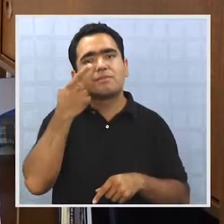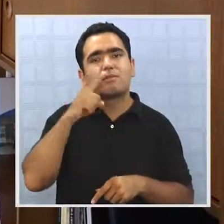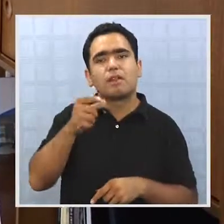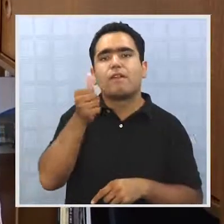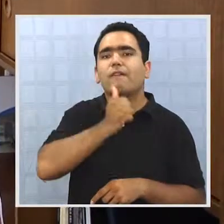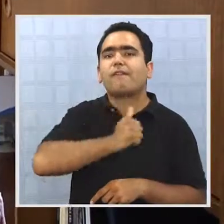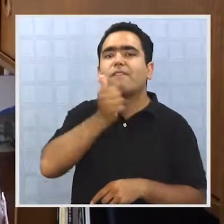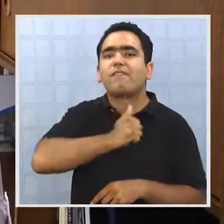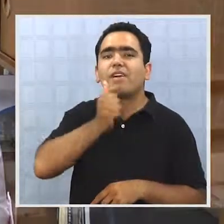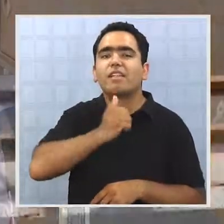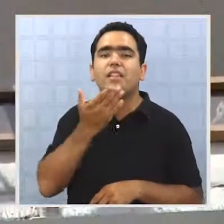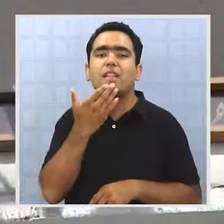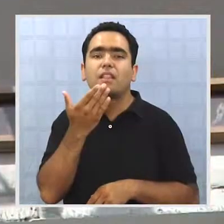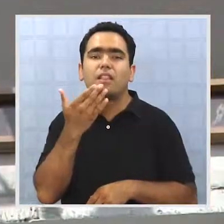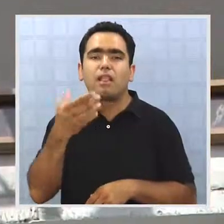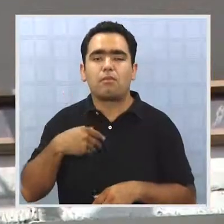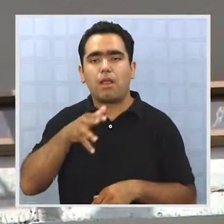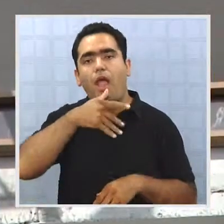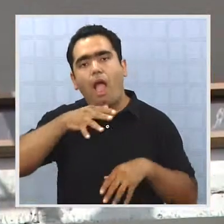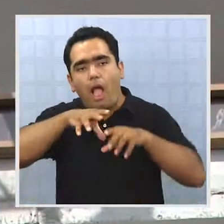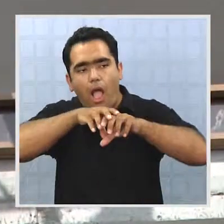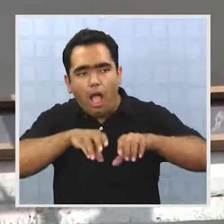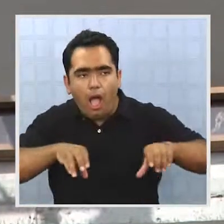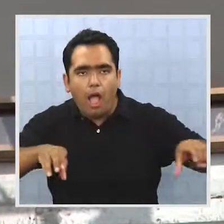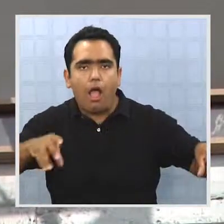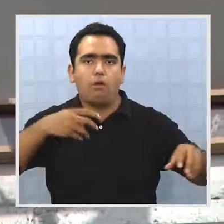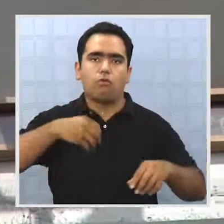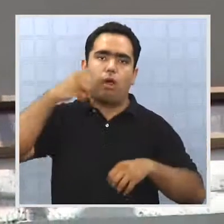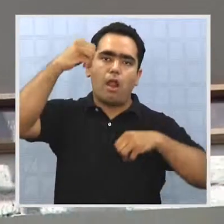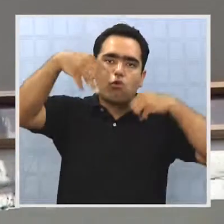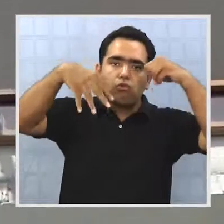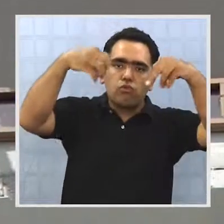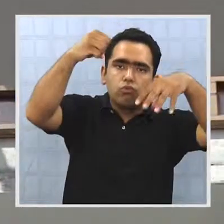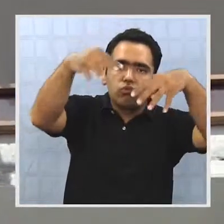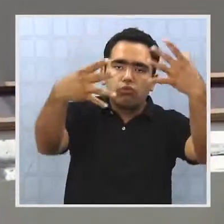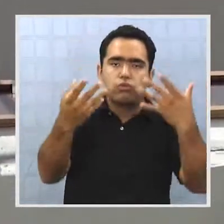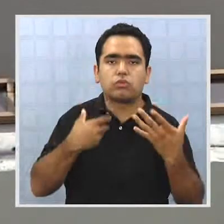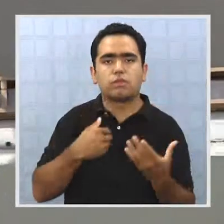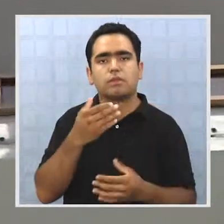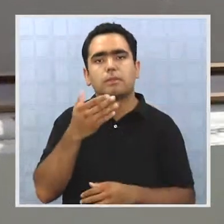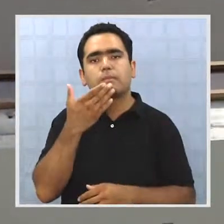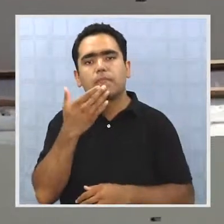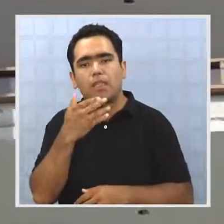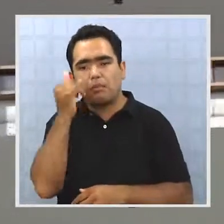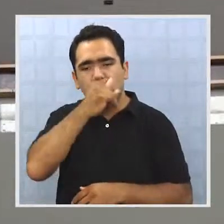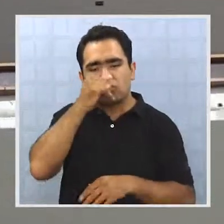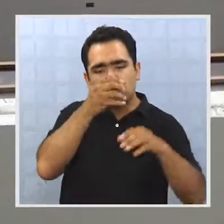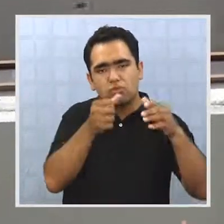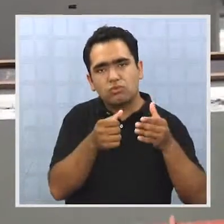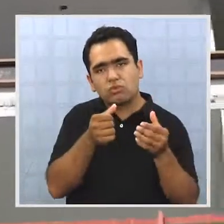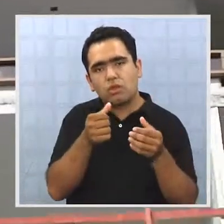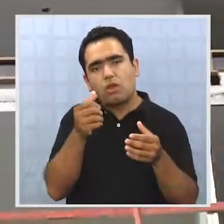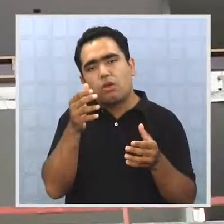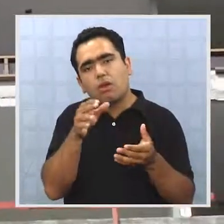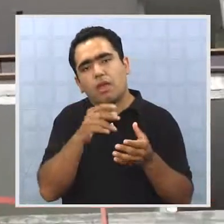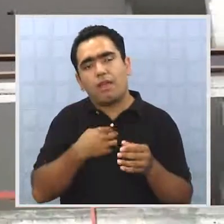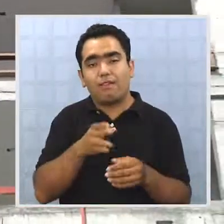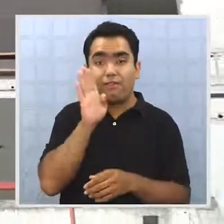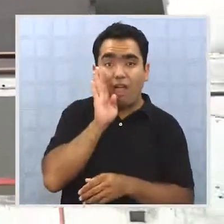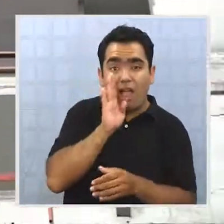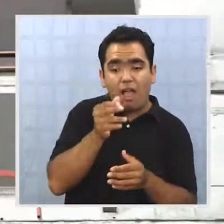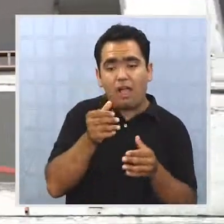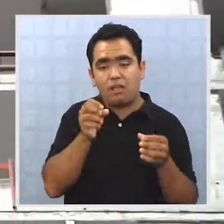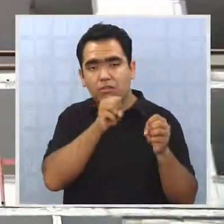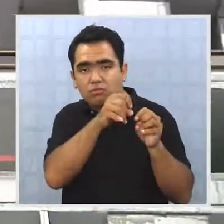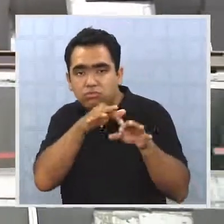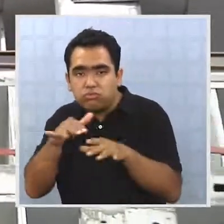tenemos los suministros básicos para las personas que puedan habitar ahí sin agua, sin alcantarillado, sin luz eléctrica. Habrá que esperar